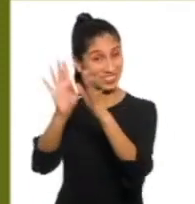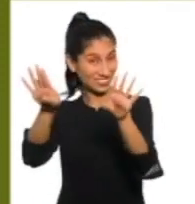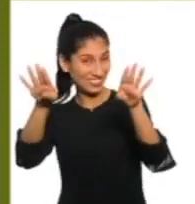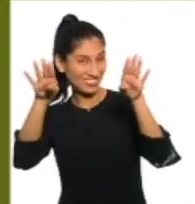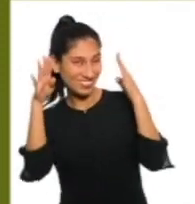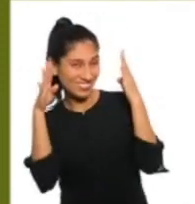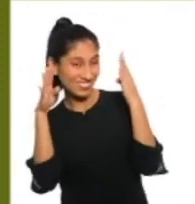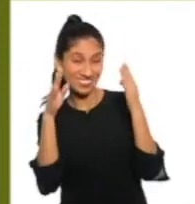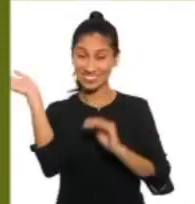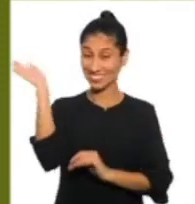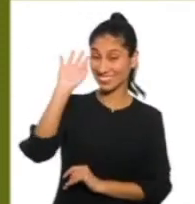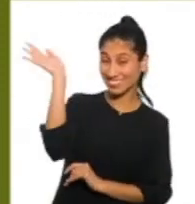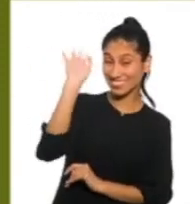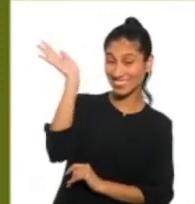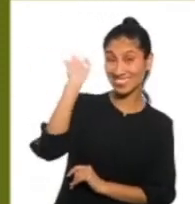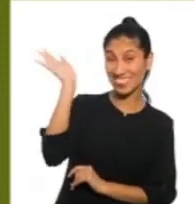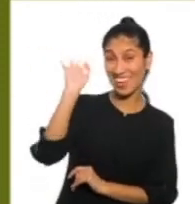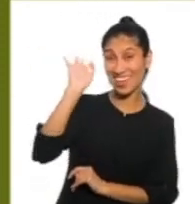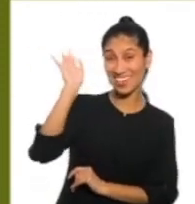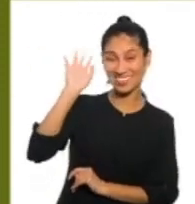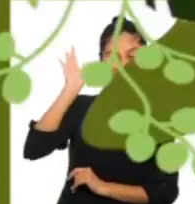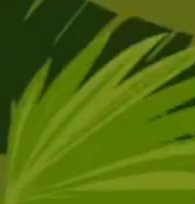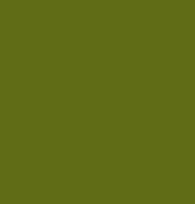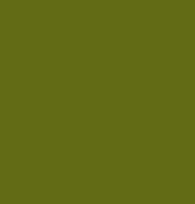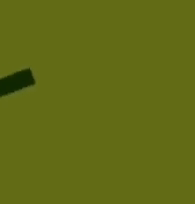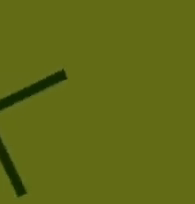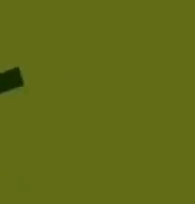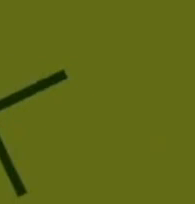escucharme. Nos vemos. ¡Chao!